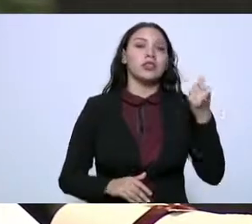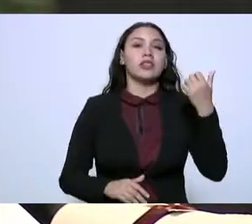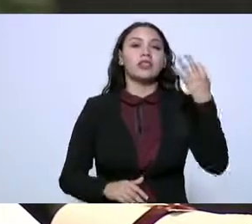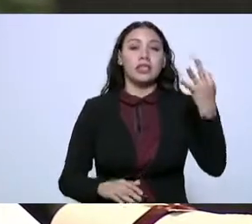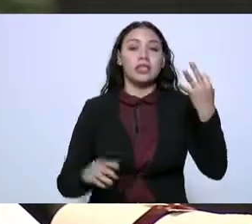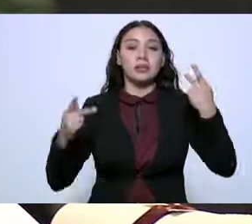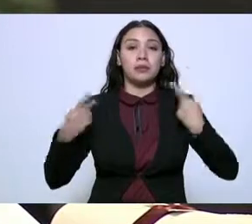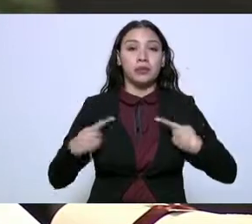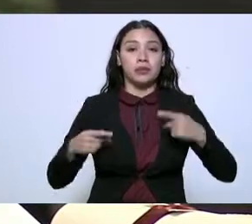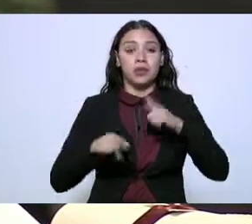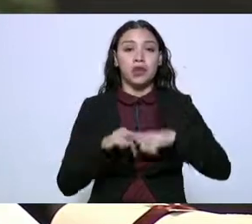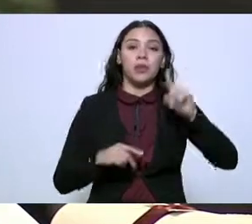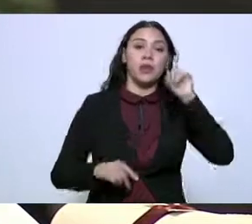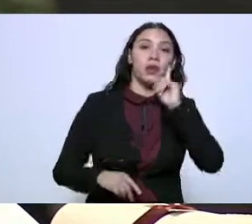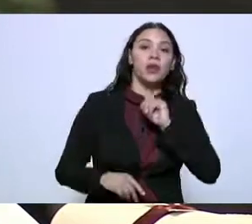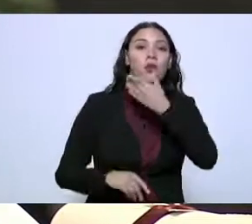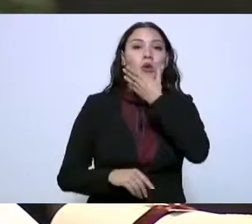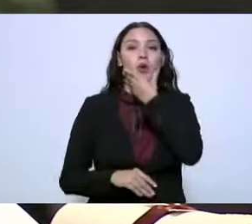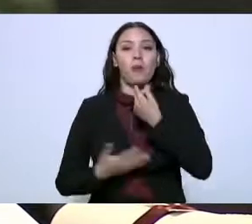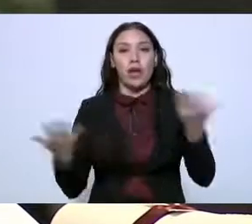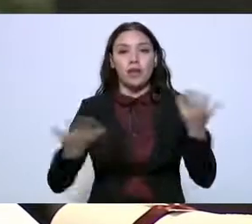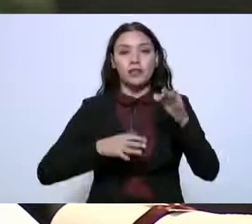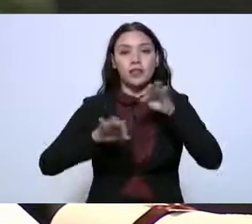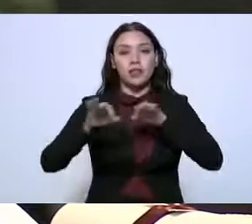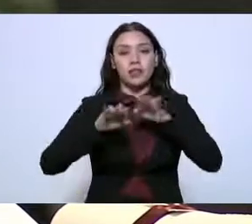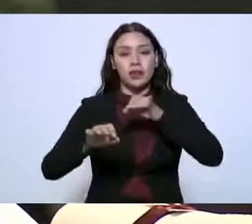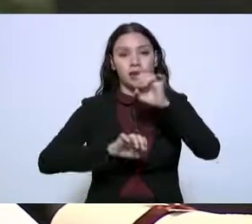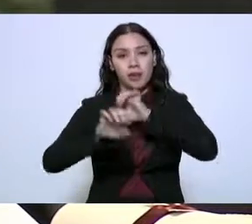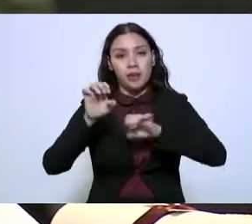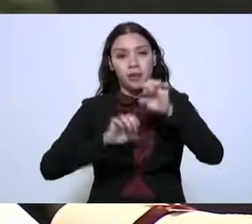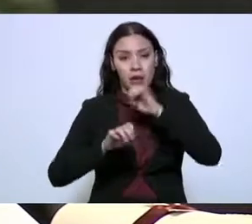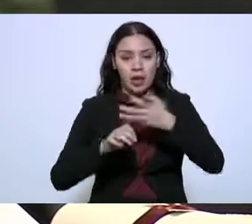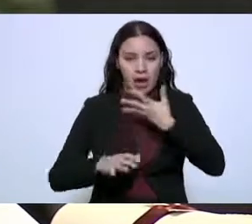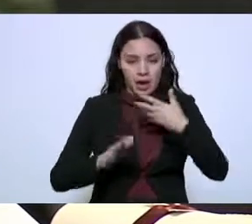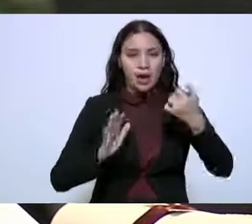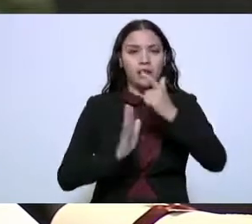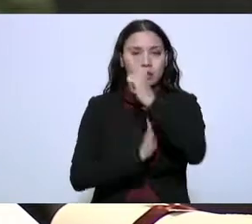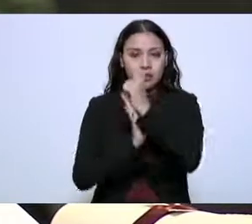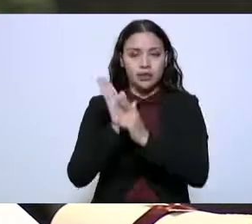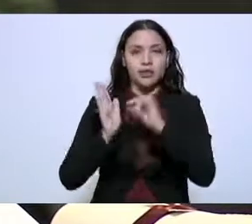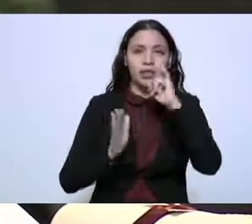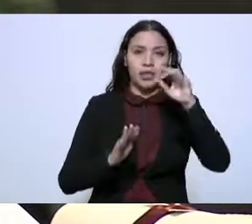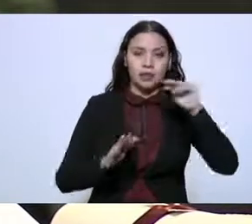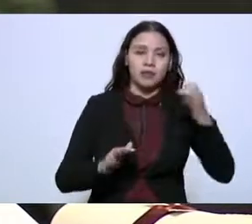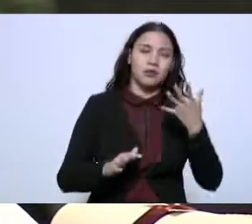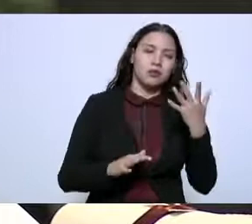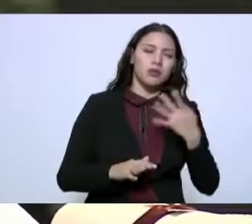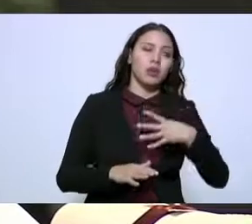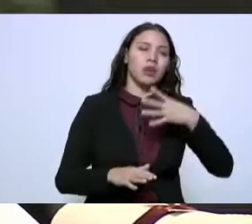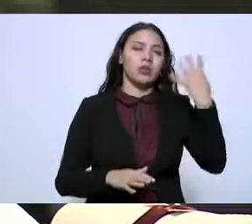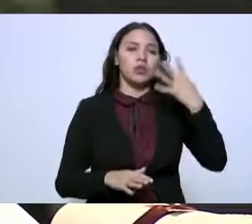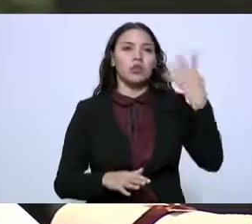trabajadoras y trabajadores registrados en el IMSS con un salario promedio de 14 mil